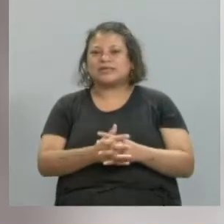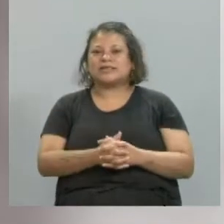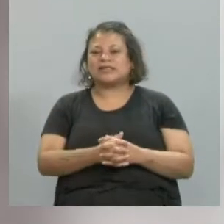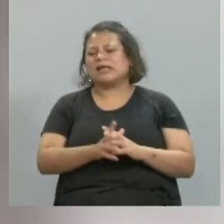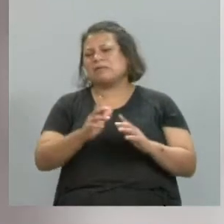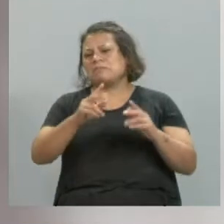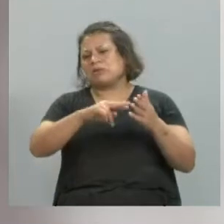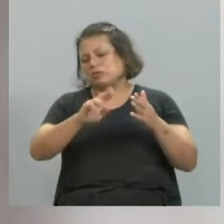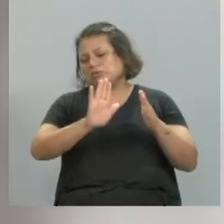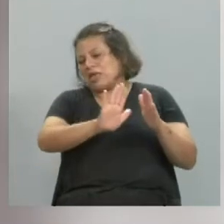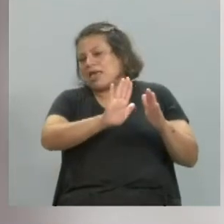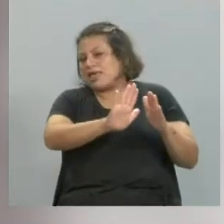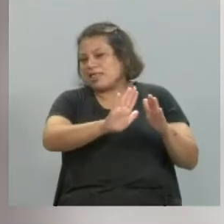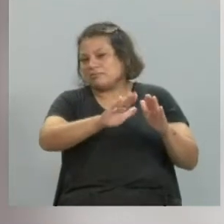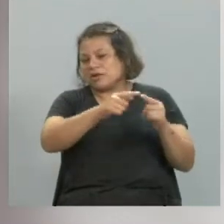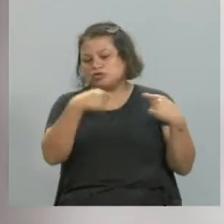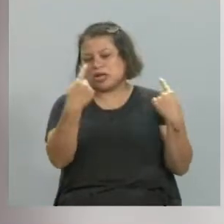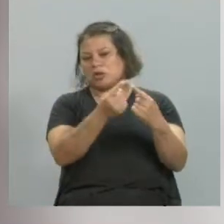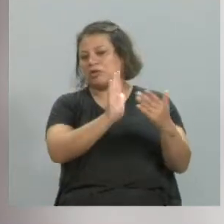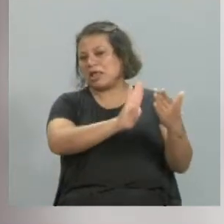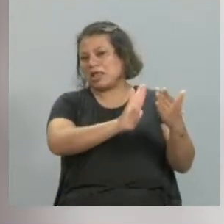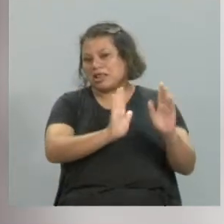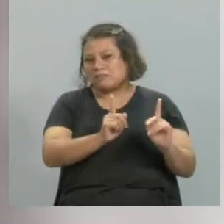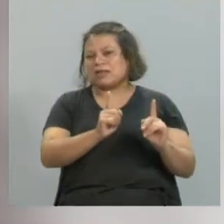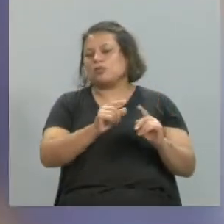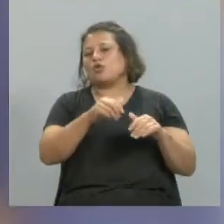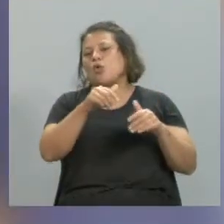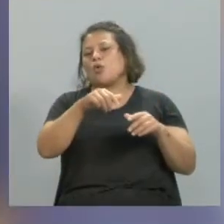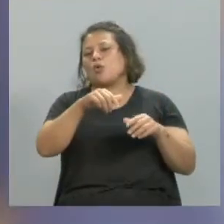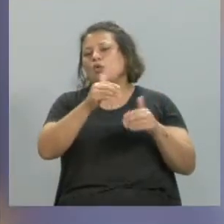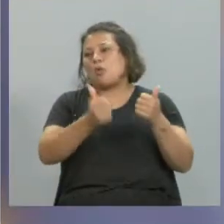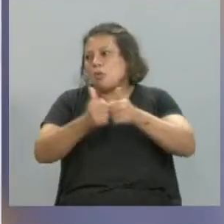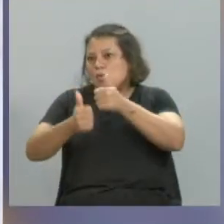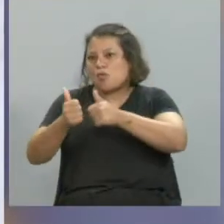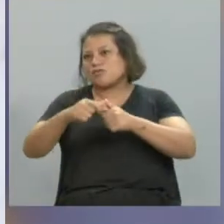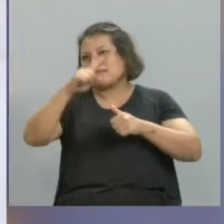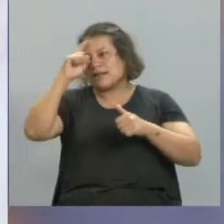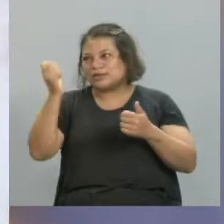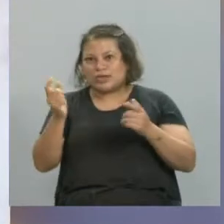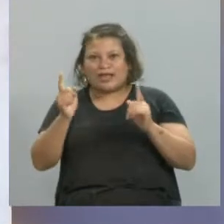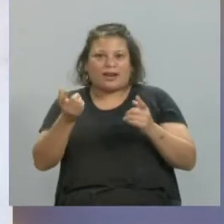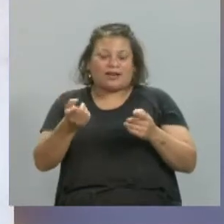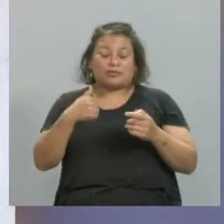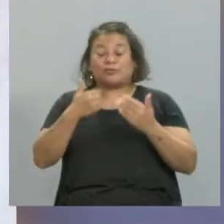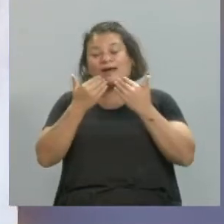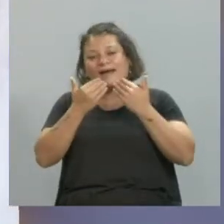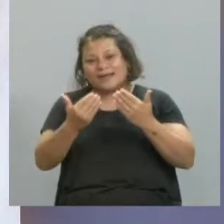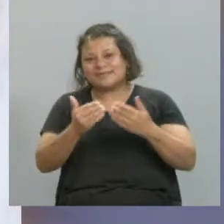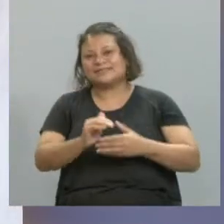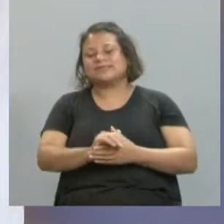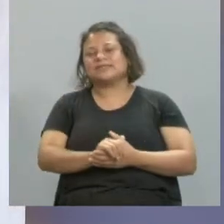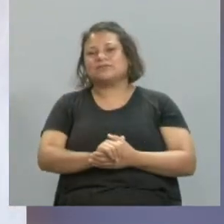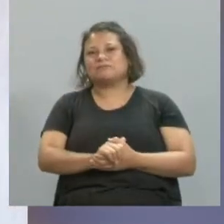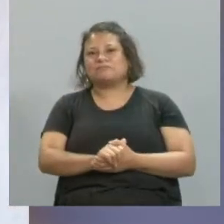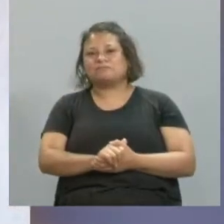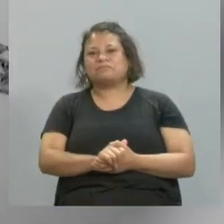salones y participa de algunos eventos a nivel nacional. Así que, bueno, normalmente soy agradecido y digo que